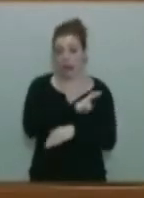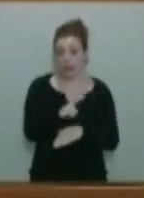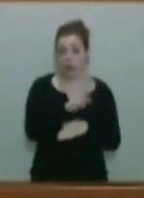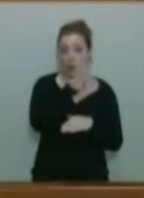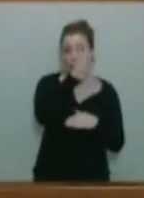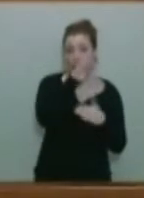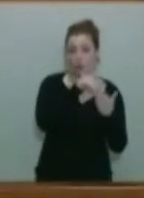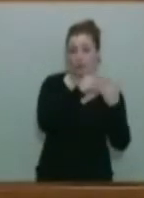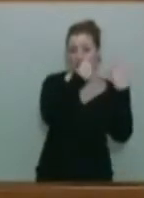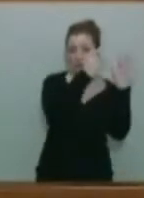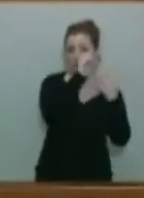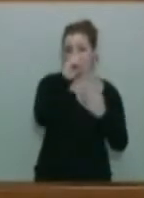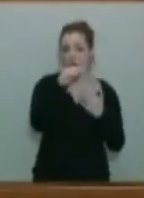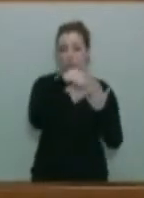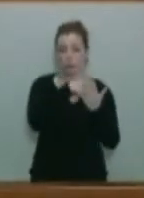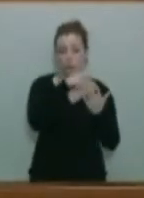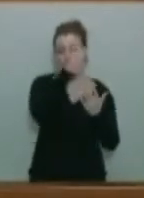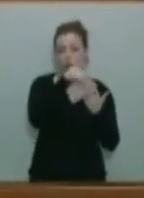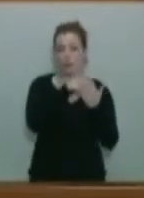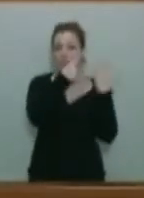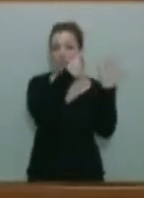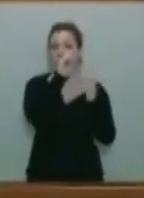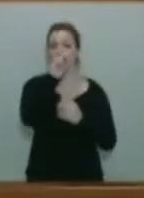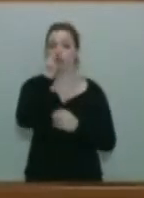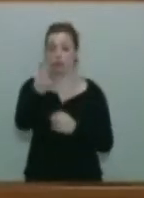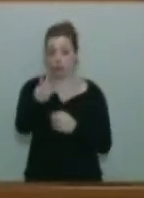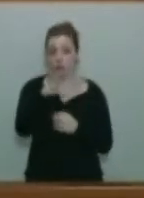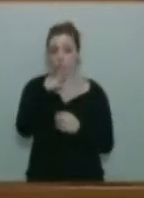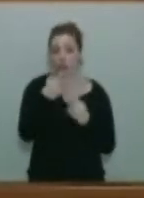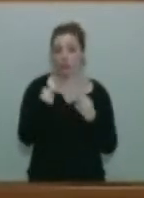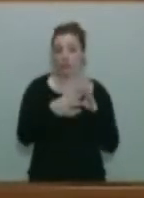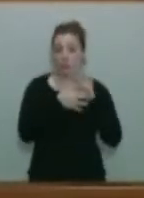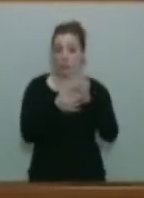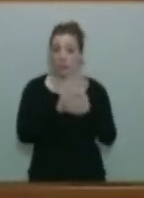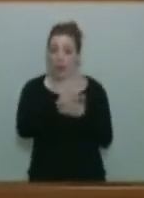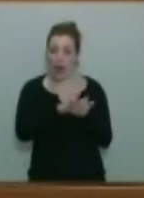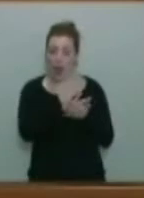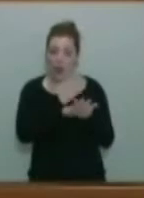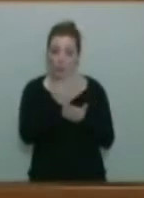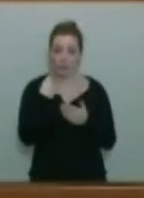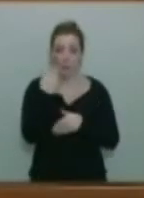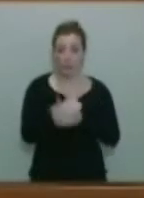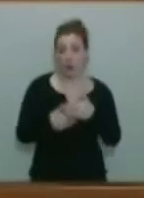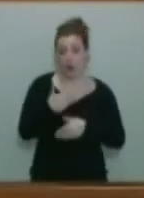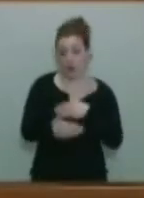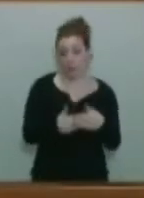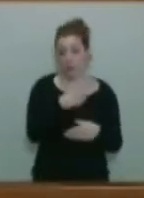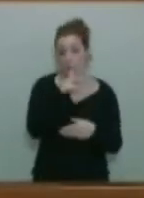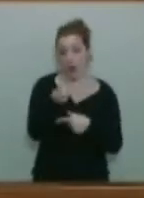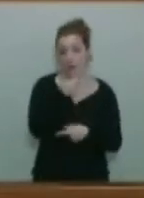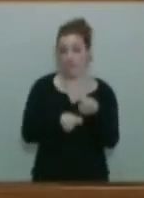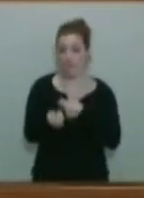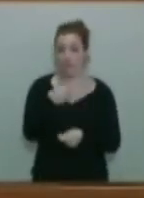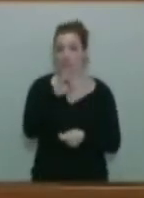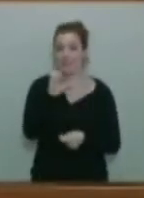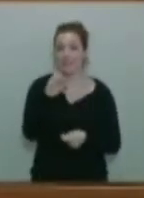.602, que hacen referencia a los procedimientos para la venta de